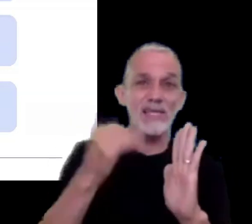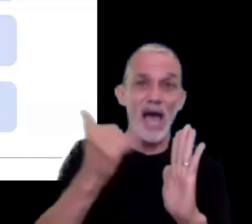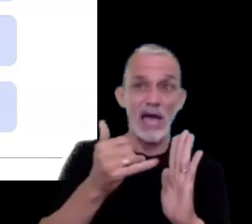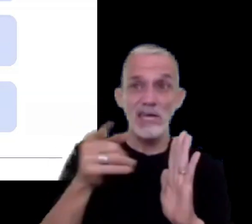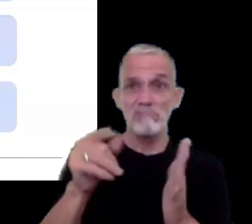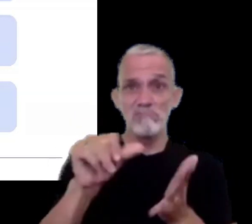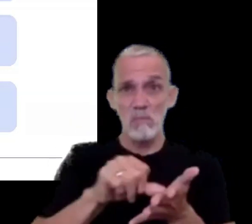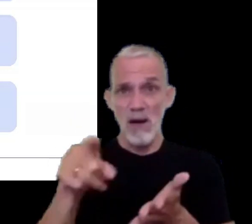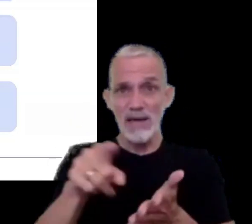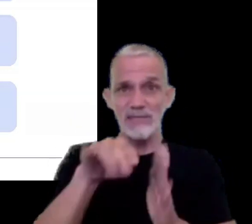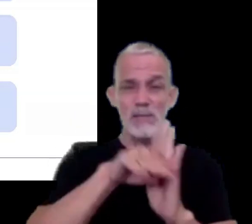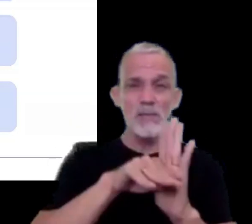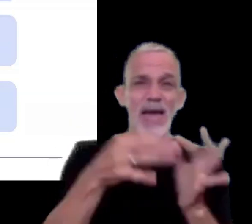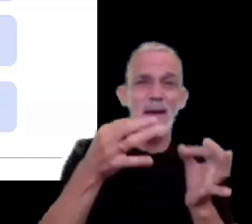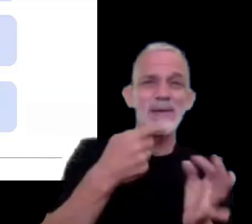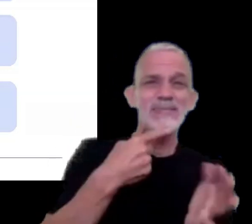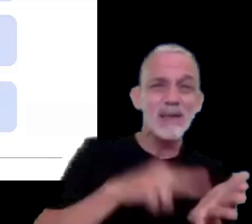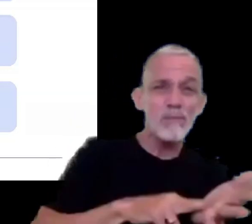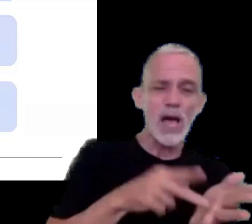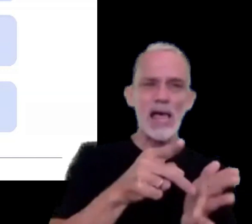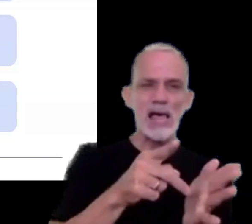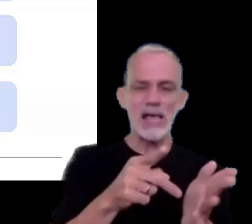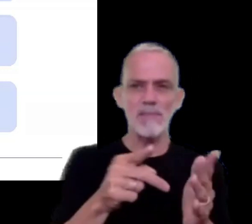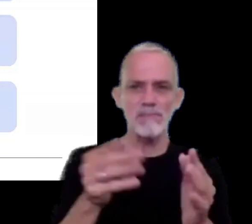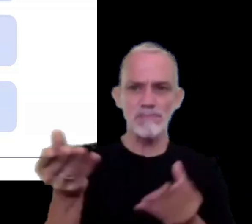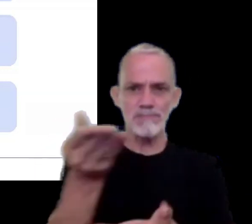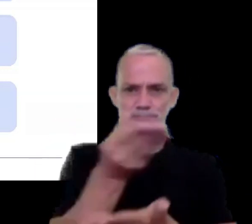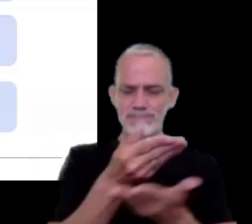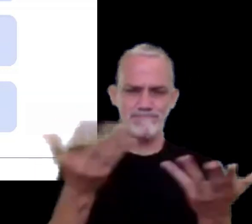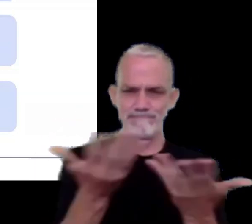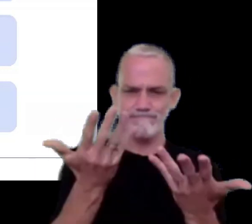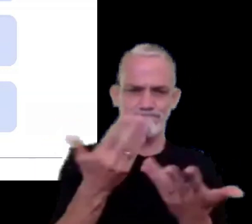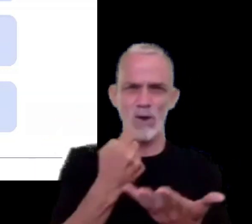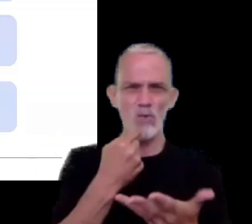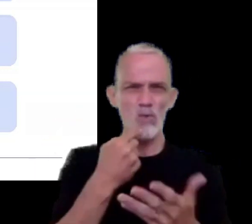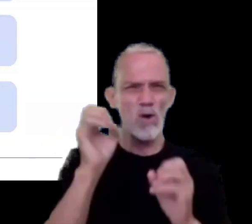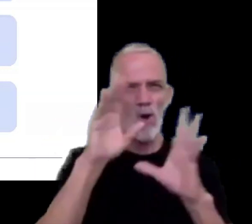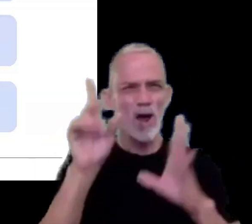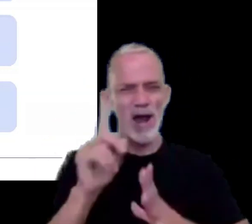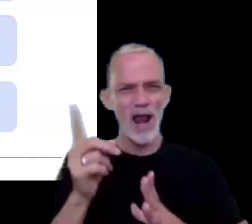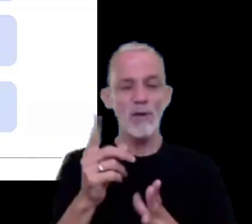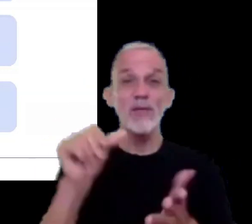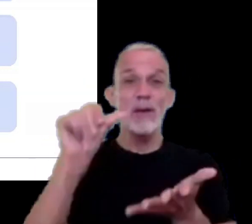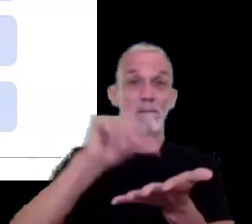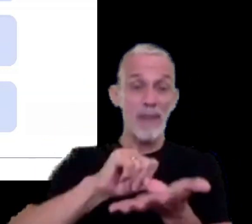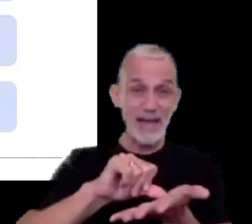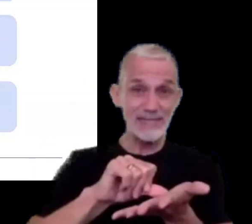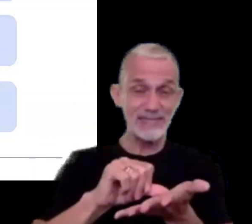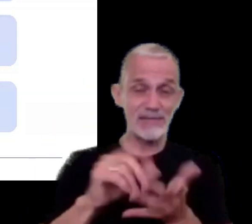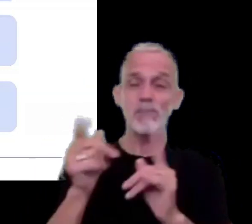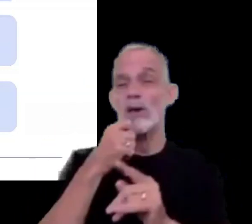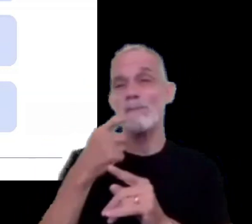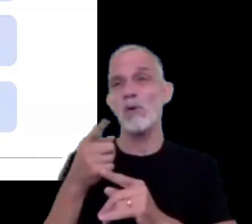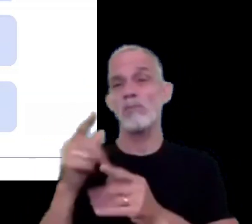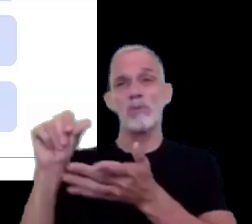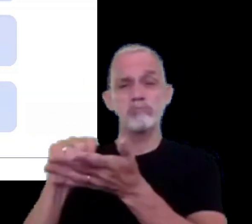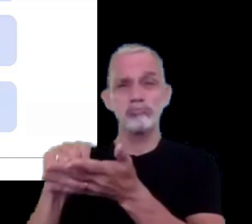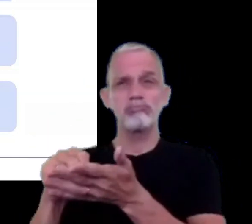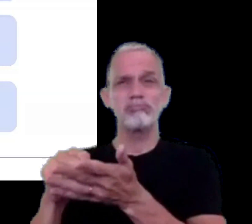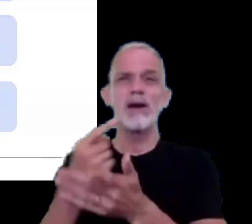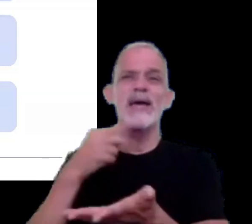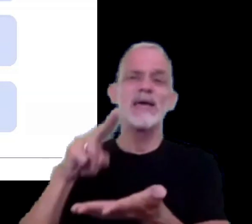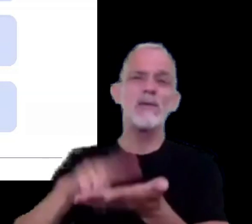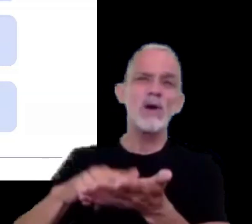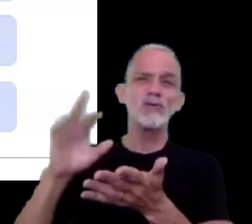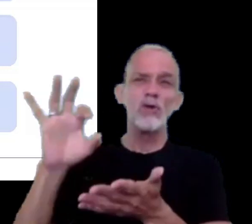dentro de los distintos países que aún siendo que aún no siendo jurisdicciones de baja o nula